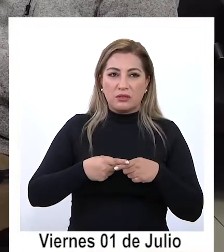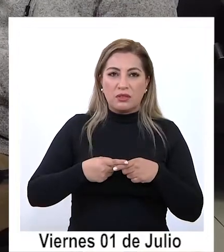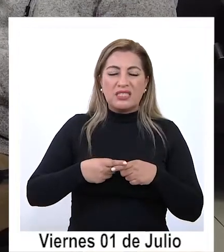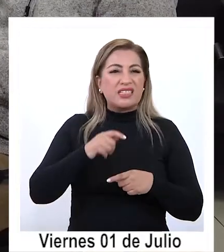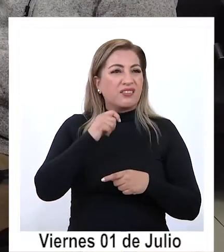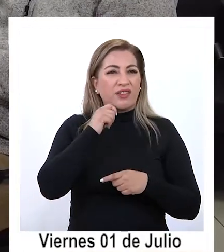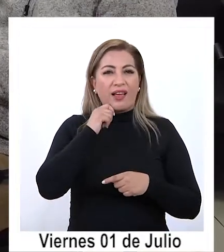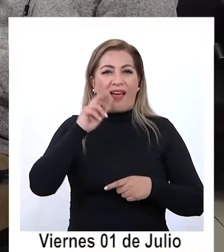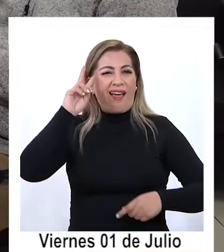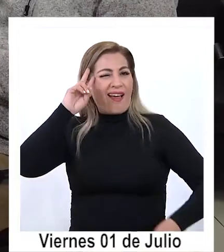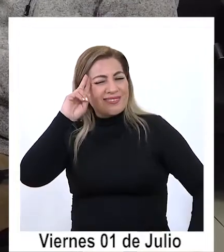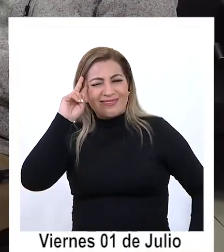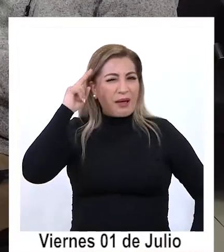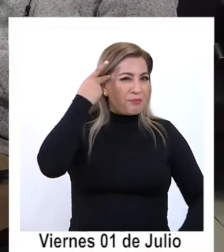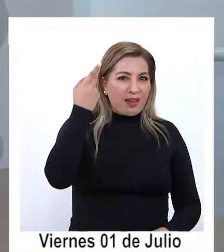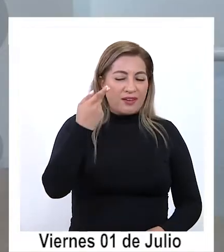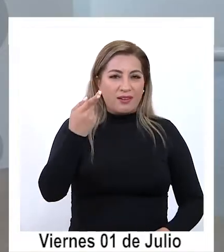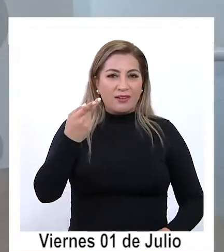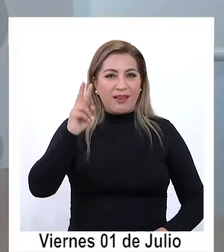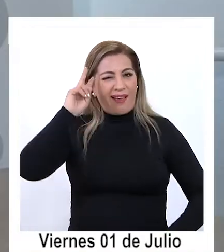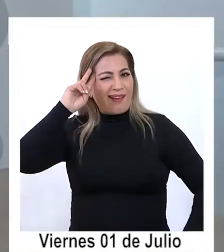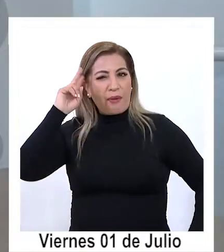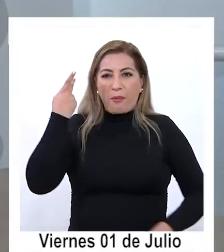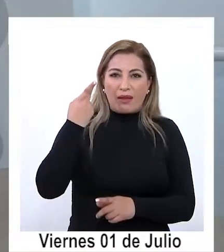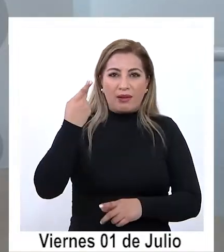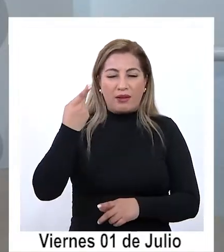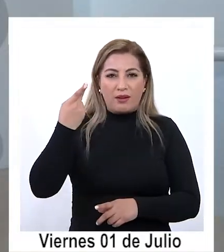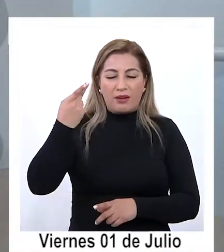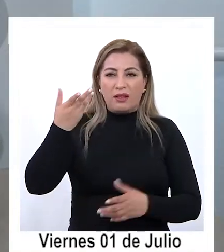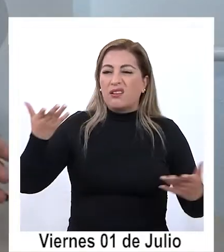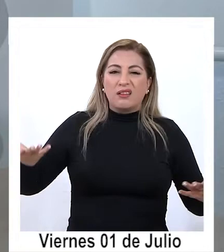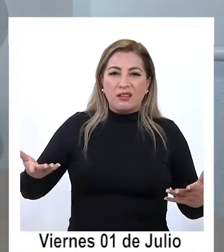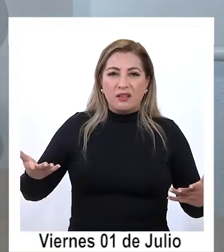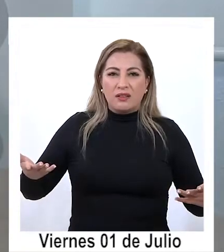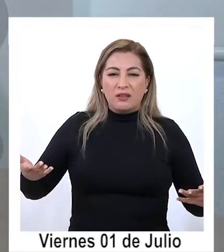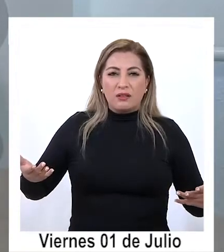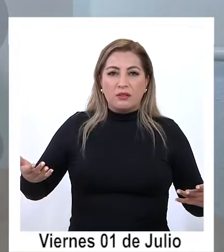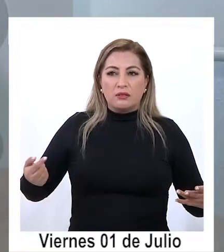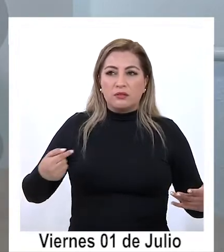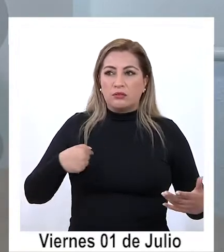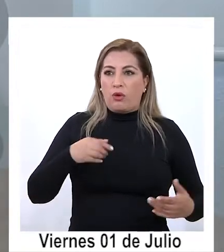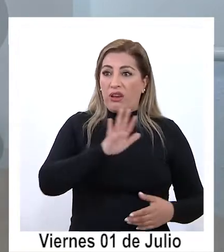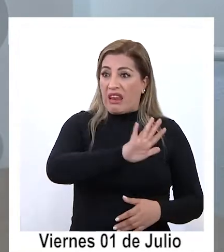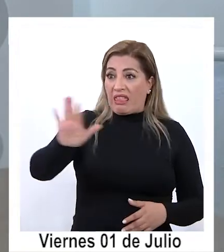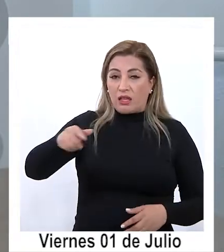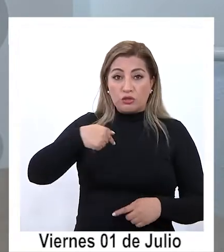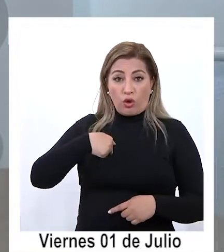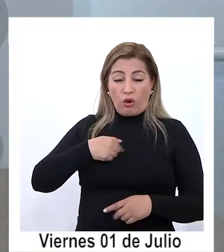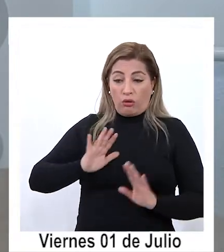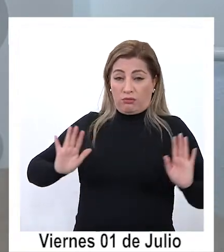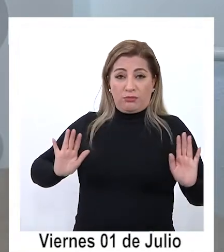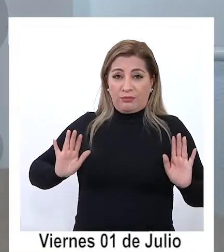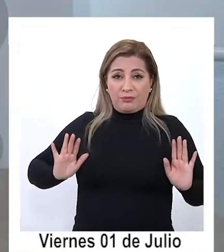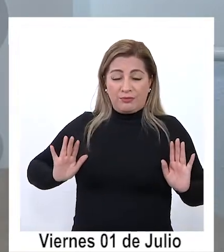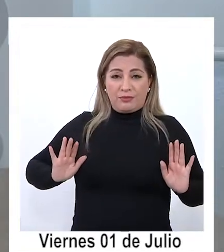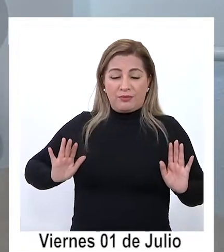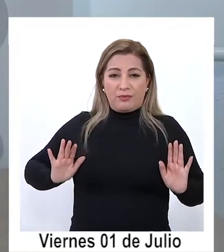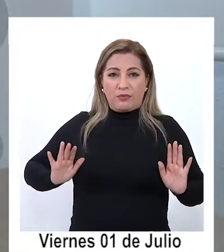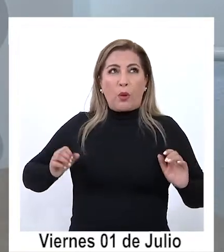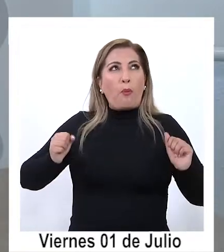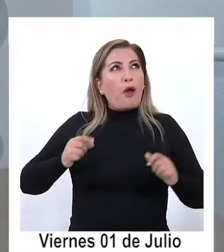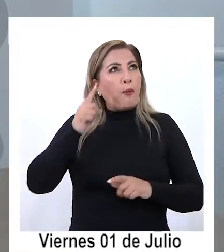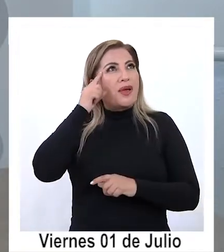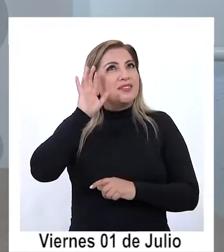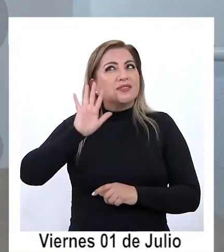romper cierto con esta lógica ese es el llamado a romper con esta lógica porque nadie ni yo Reinaldo me podría